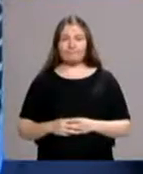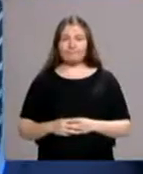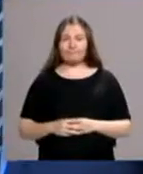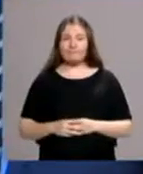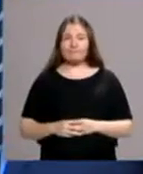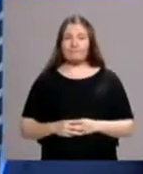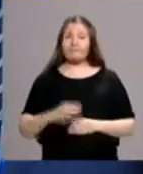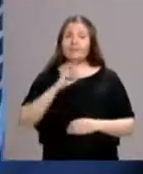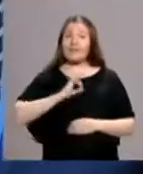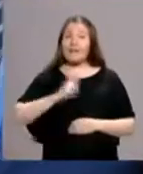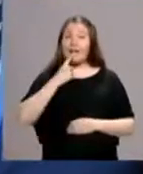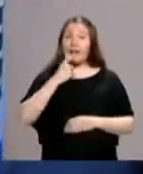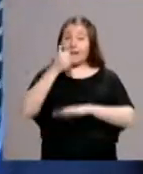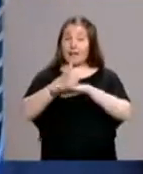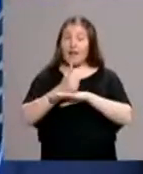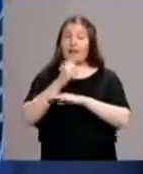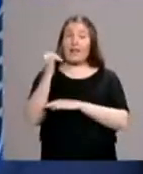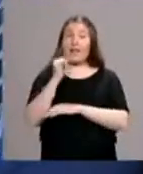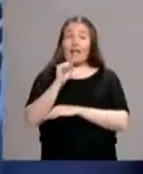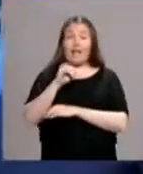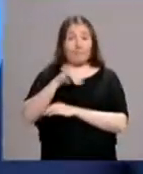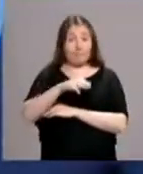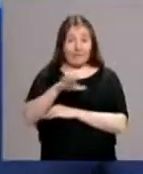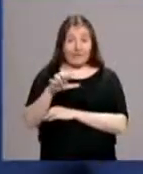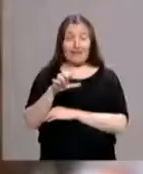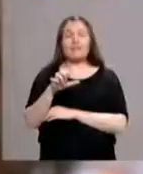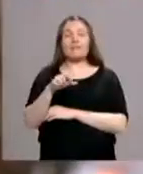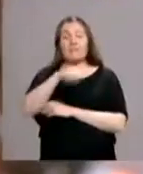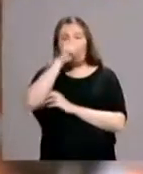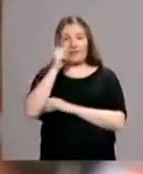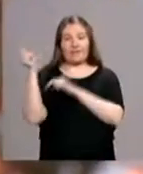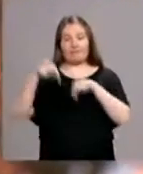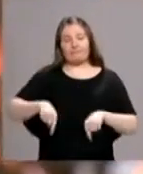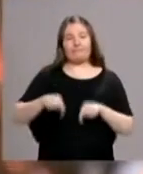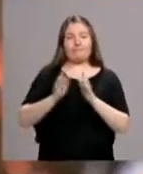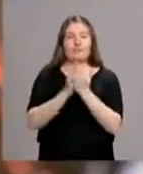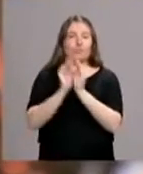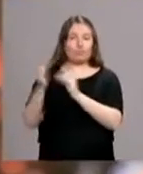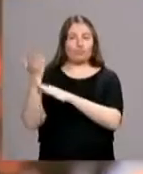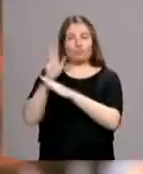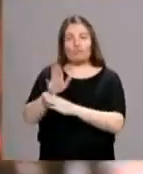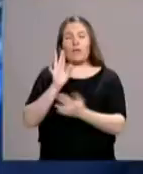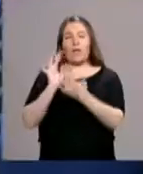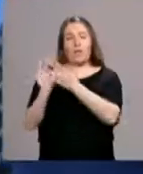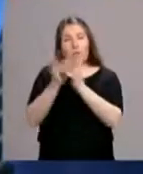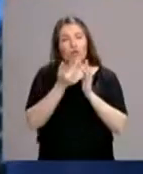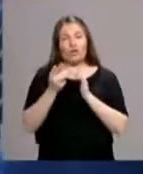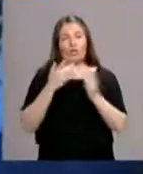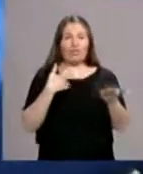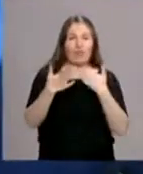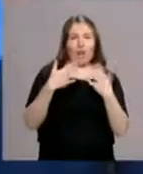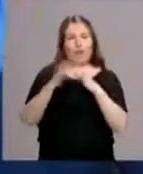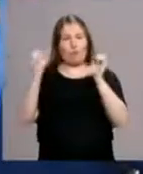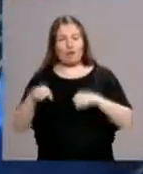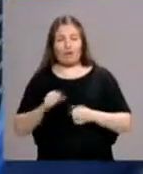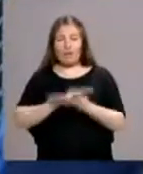El Cardenal Jaime Ortega y Alamino presenta en Madrid su libro Encuentro, Diálogo y Acuerdo, en el que habla en primera persona sobre el papel